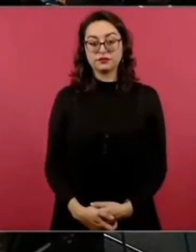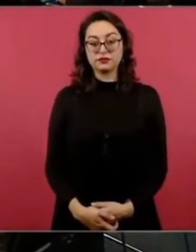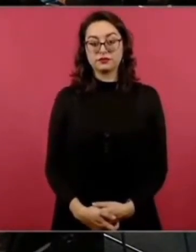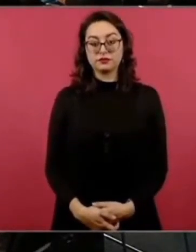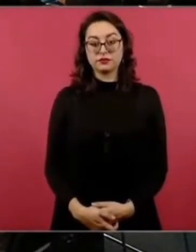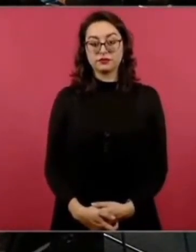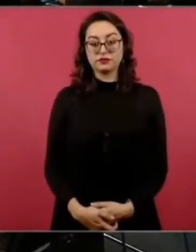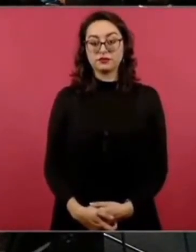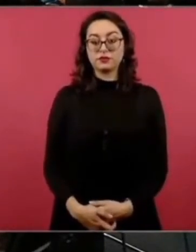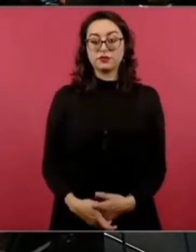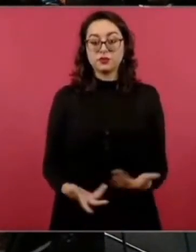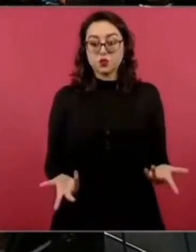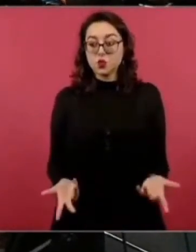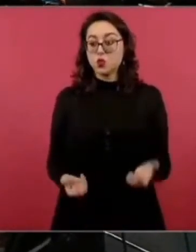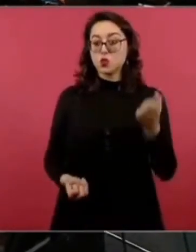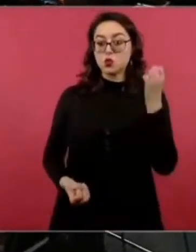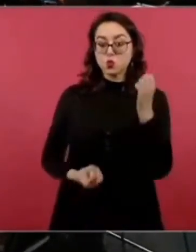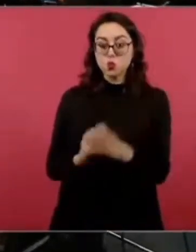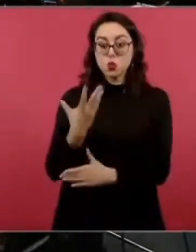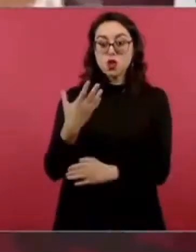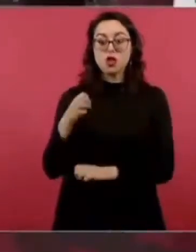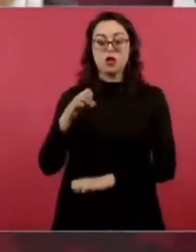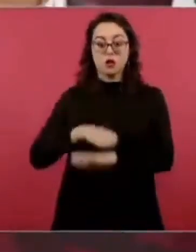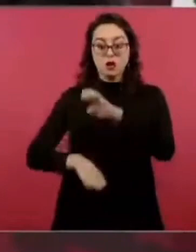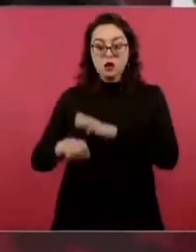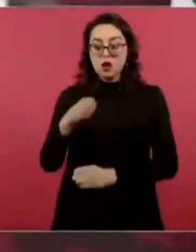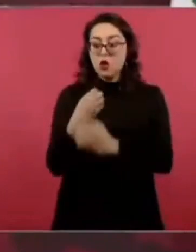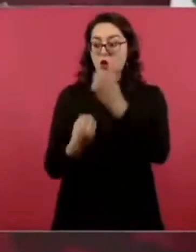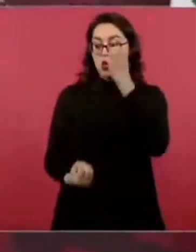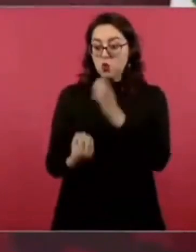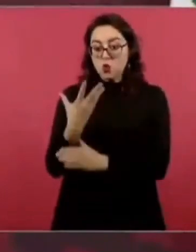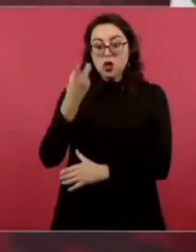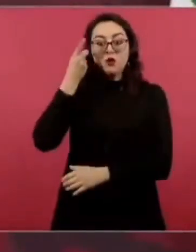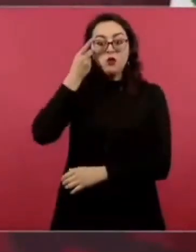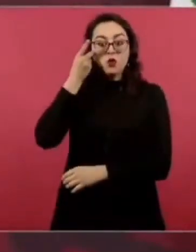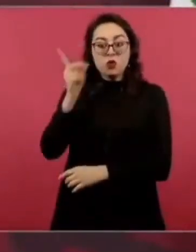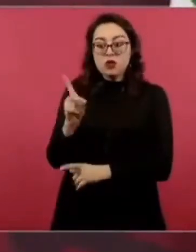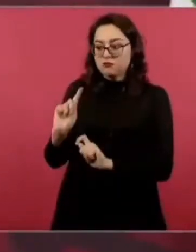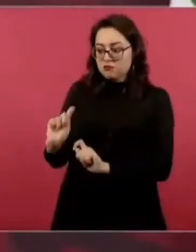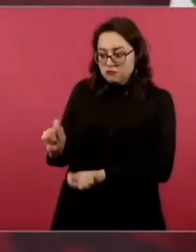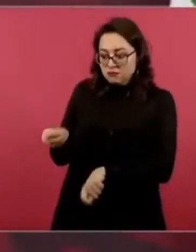los nuevos sean cargo de las deudas